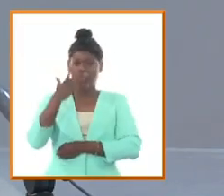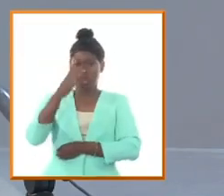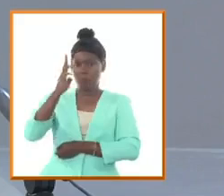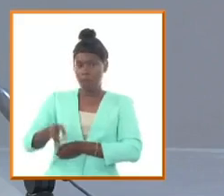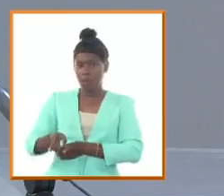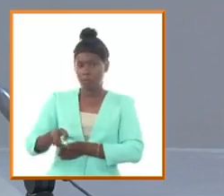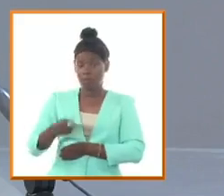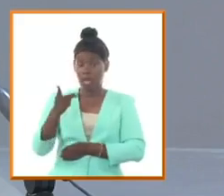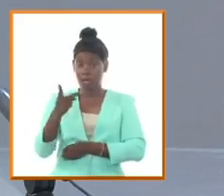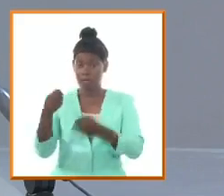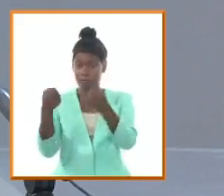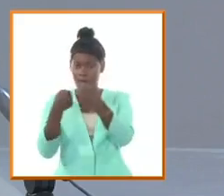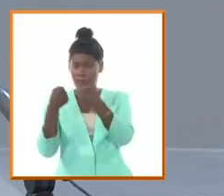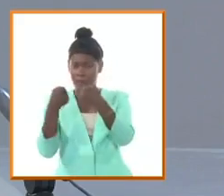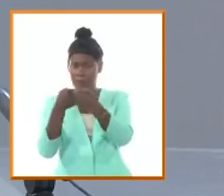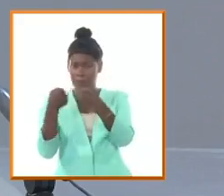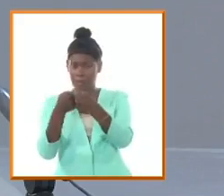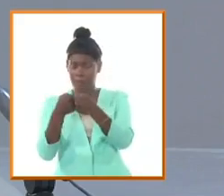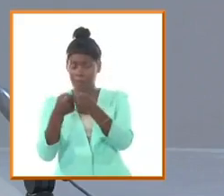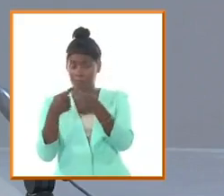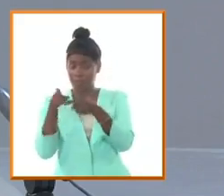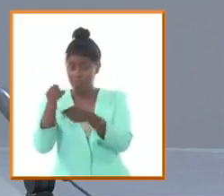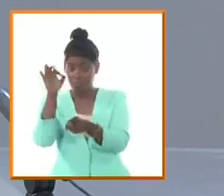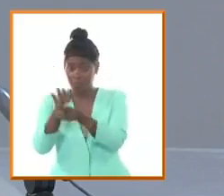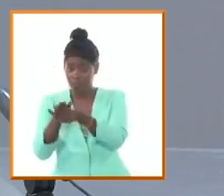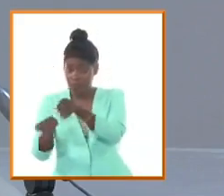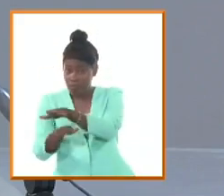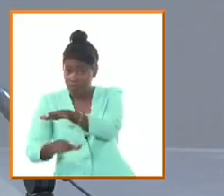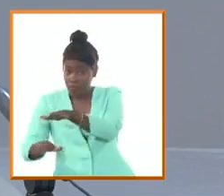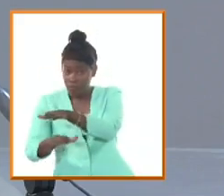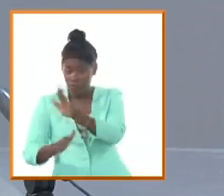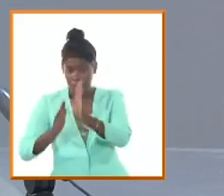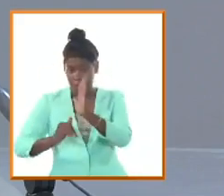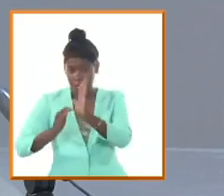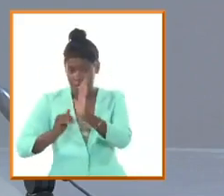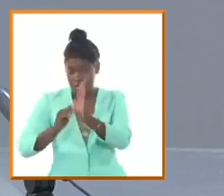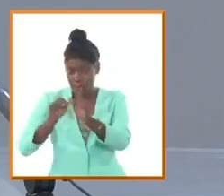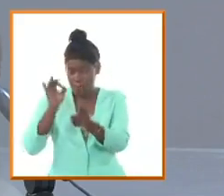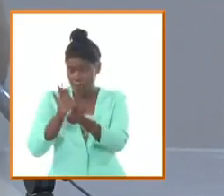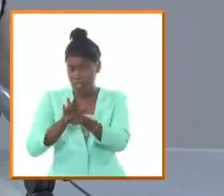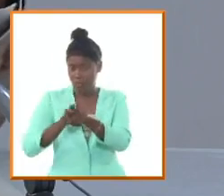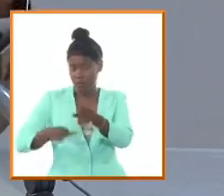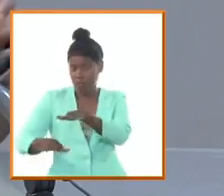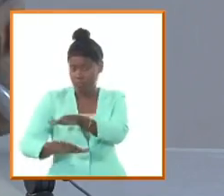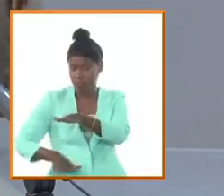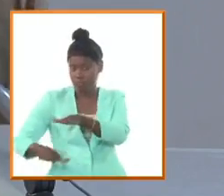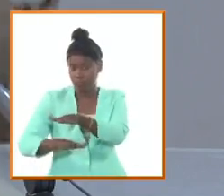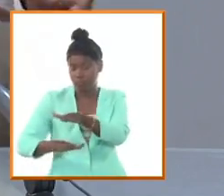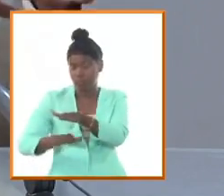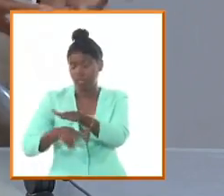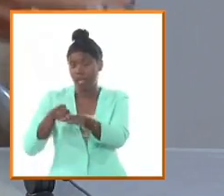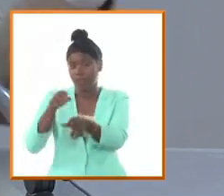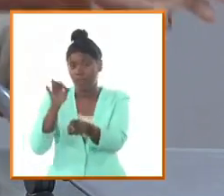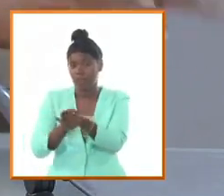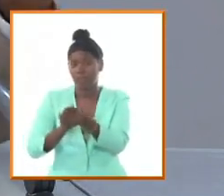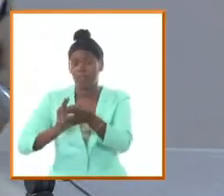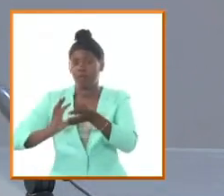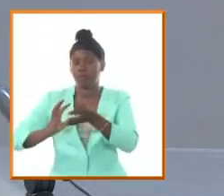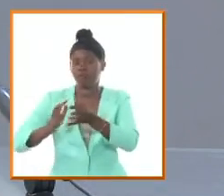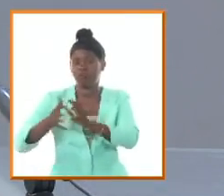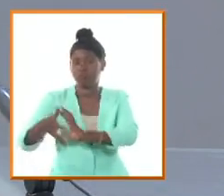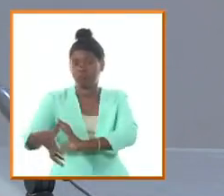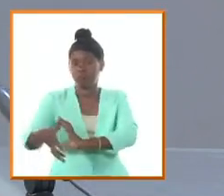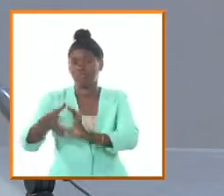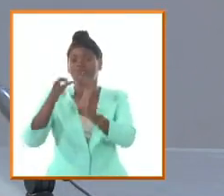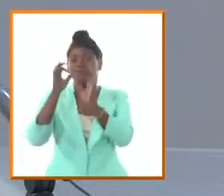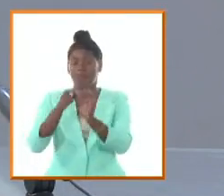hay una contradicción que es una contradicción que se está cocinando en los primeros meses de la insurrección y que es la gran contradicción junto con la esclavitud